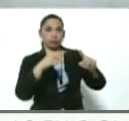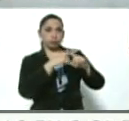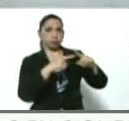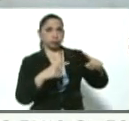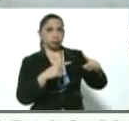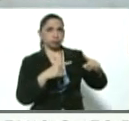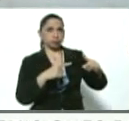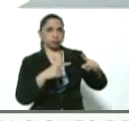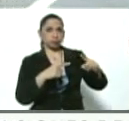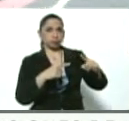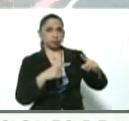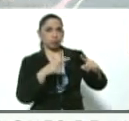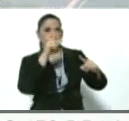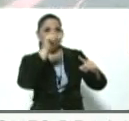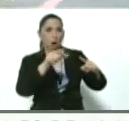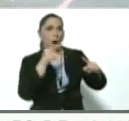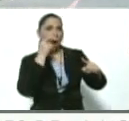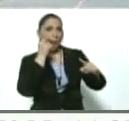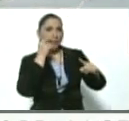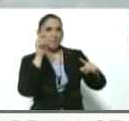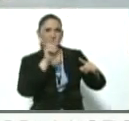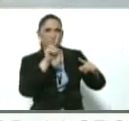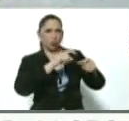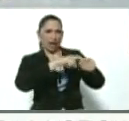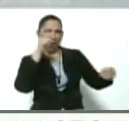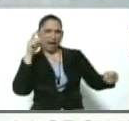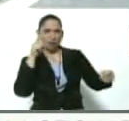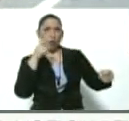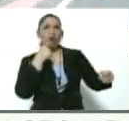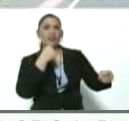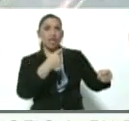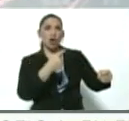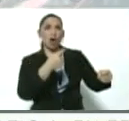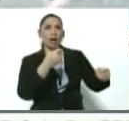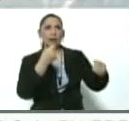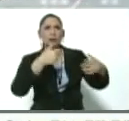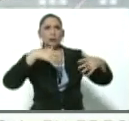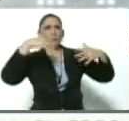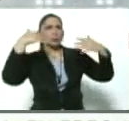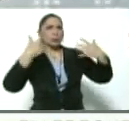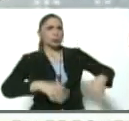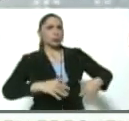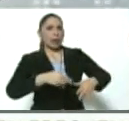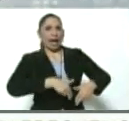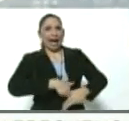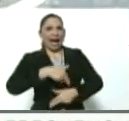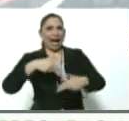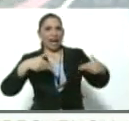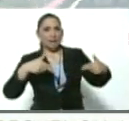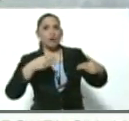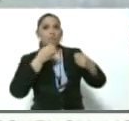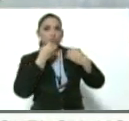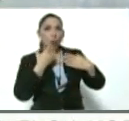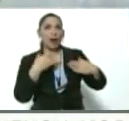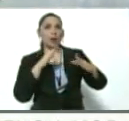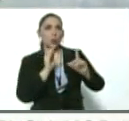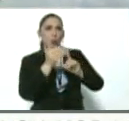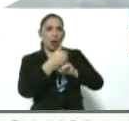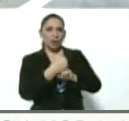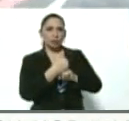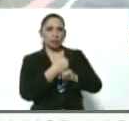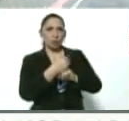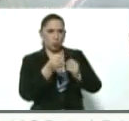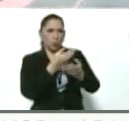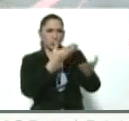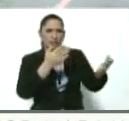Alcalá nos dijo que había muchas más armas que estaban a buen recaudo ¿Ustedes